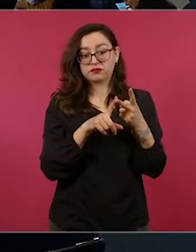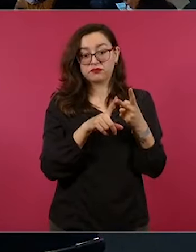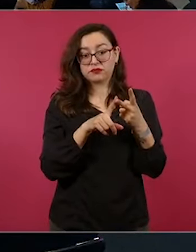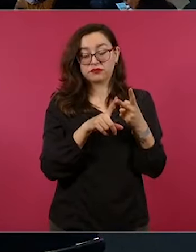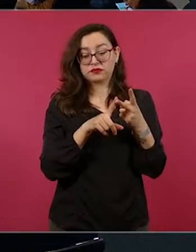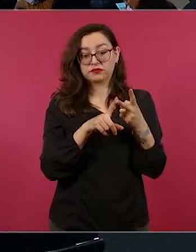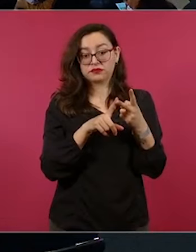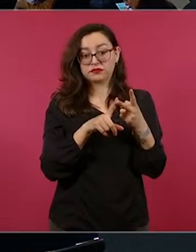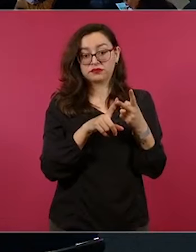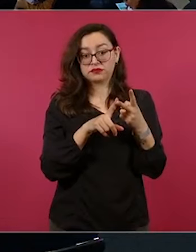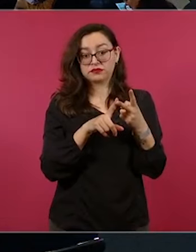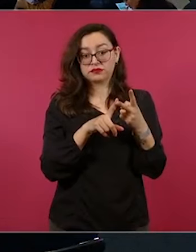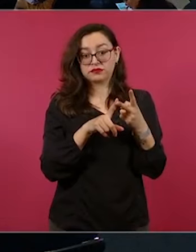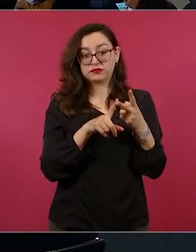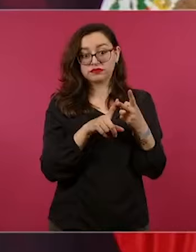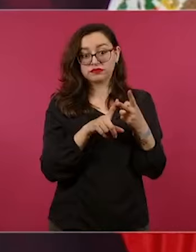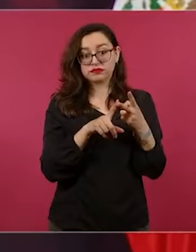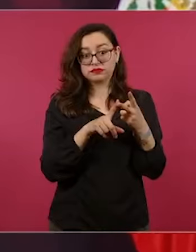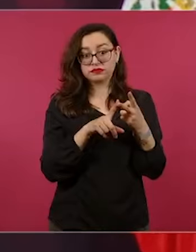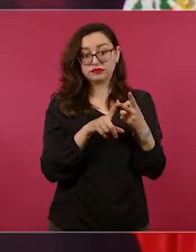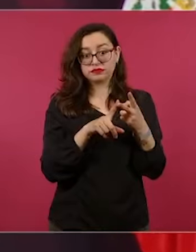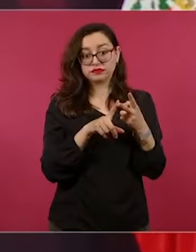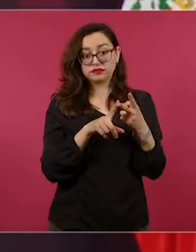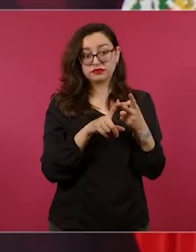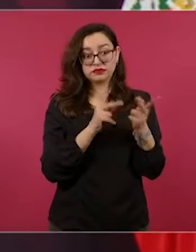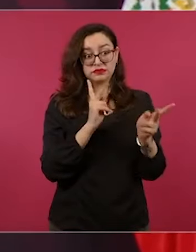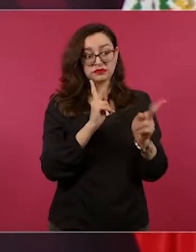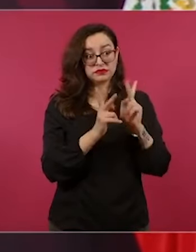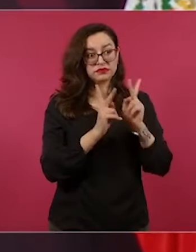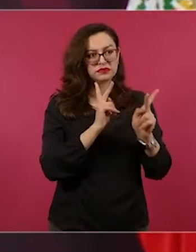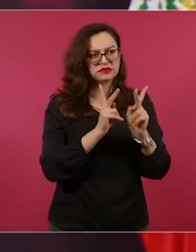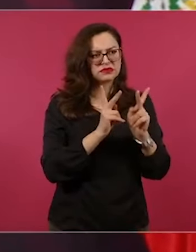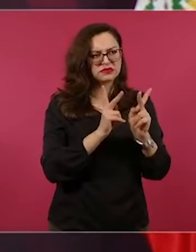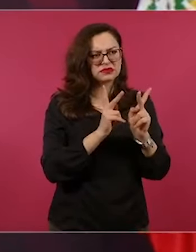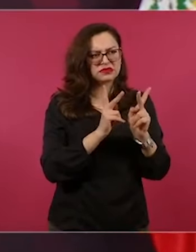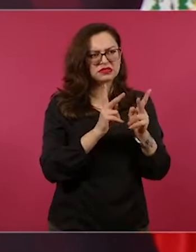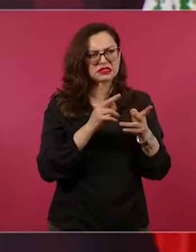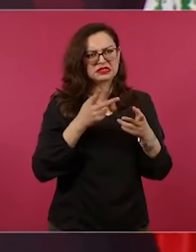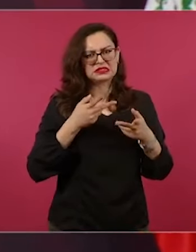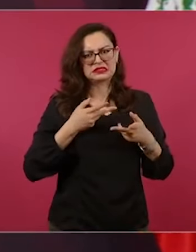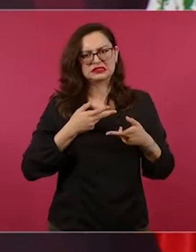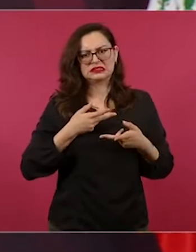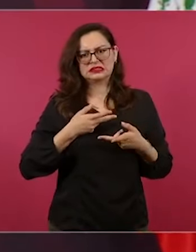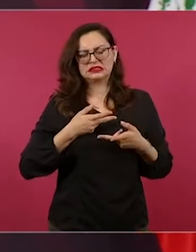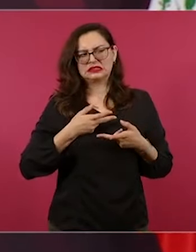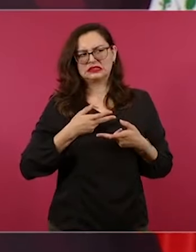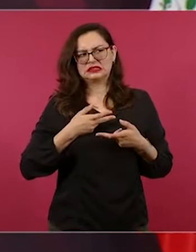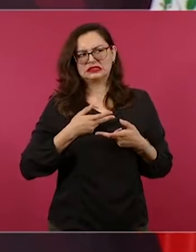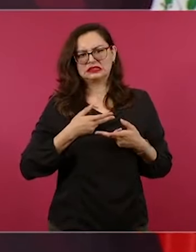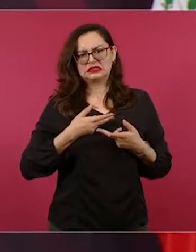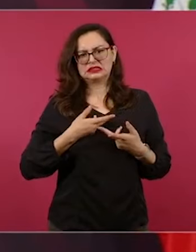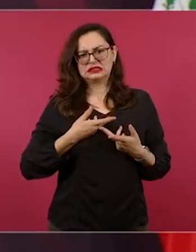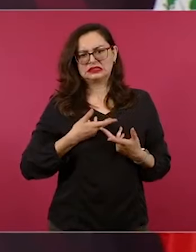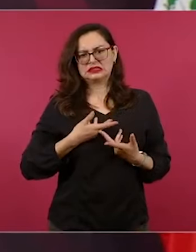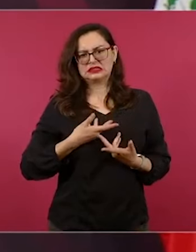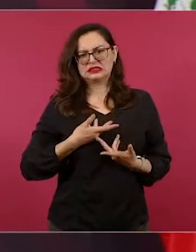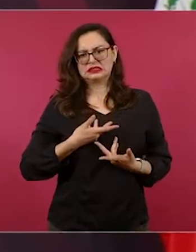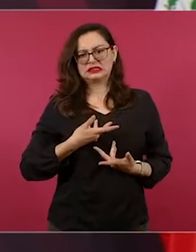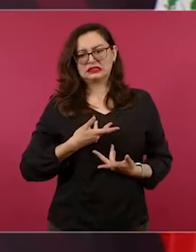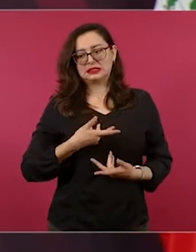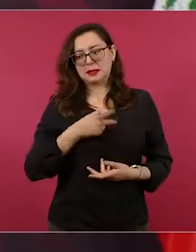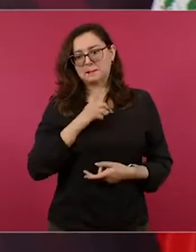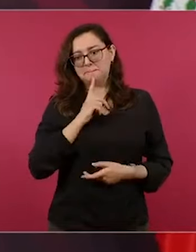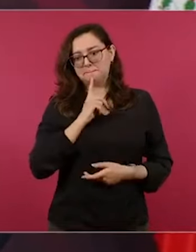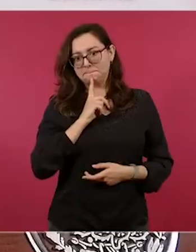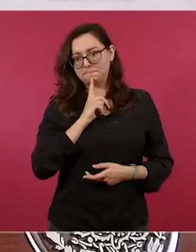que ya cuando los escucho, pues ya me quedo